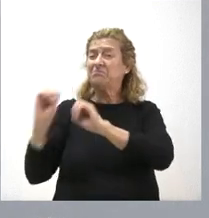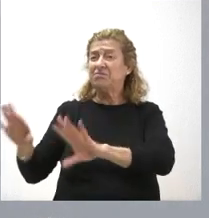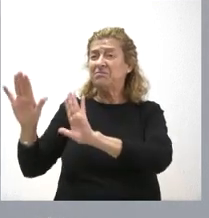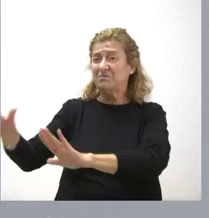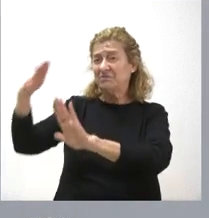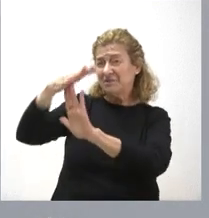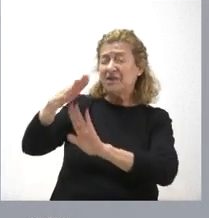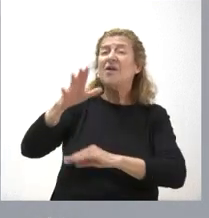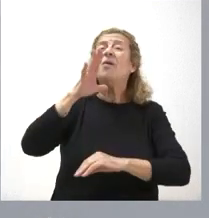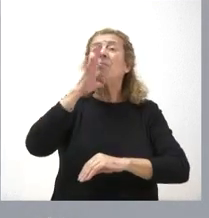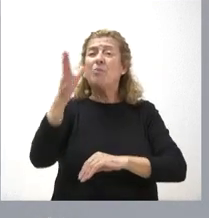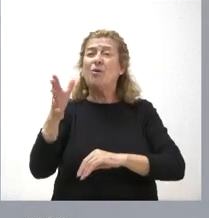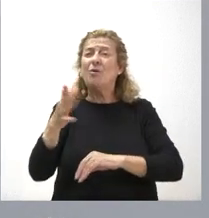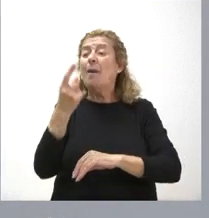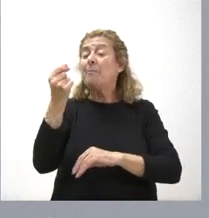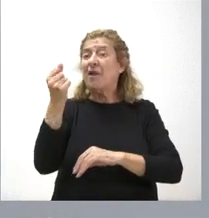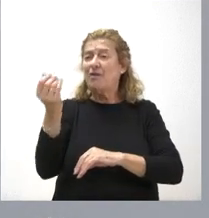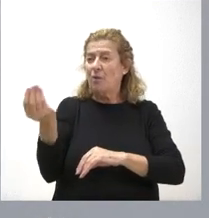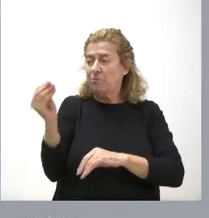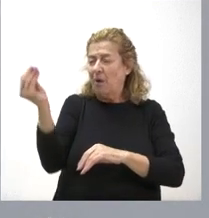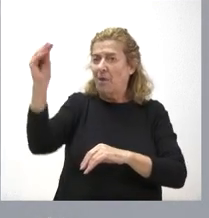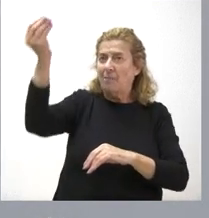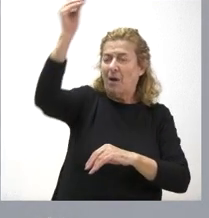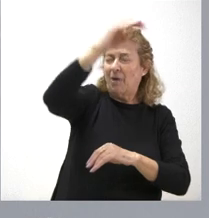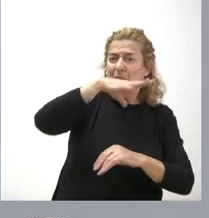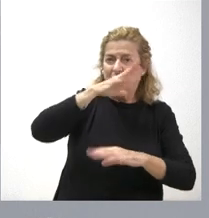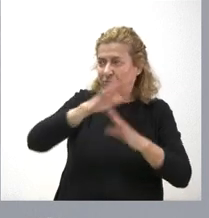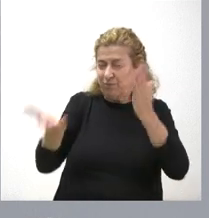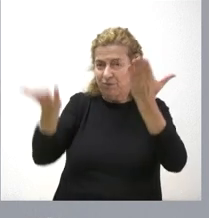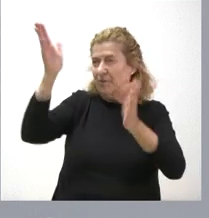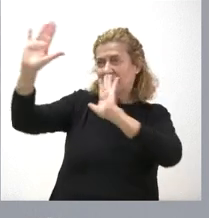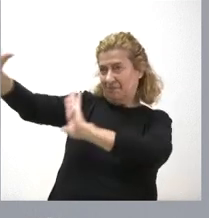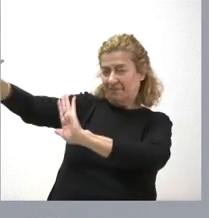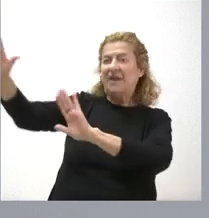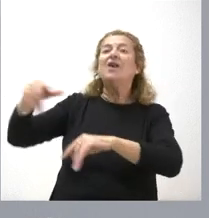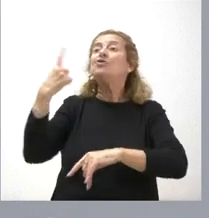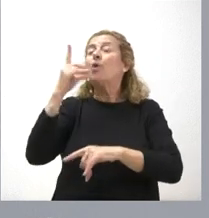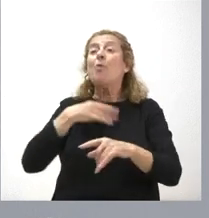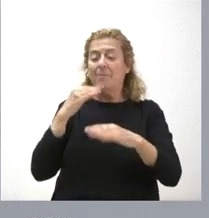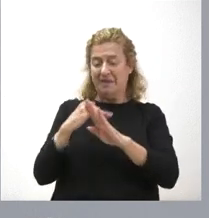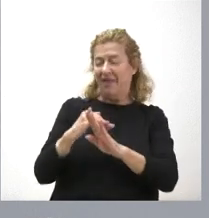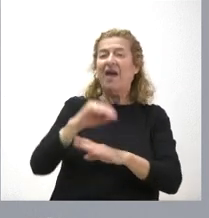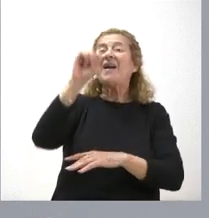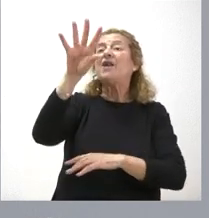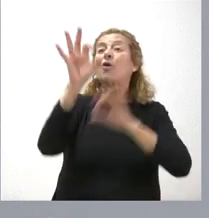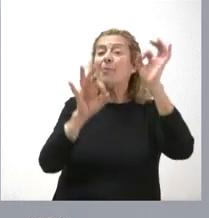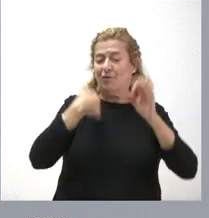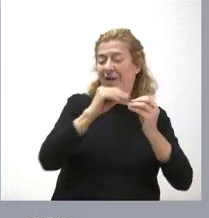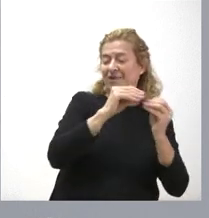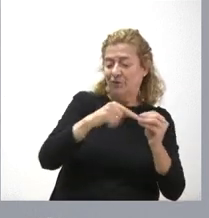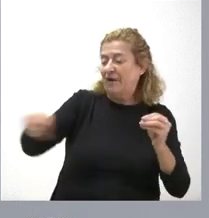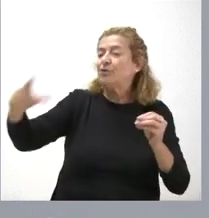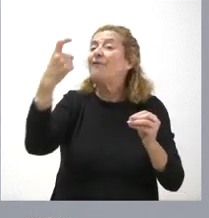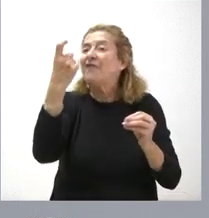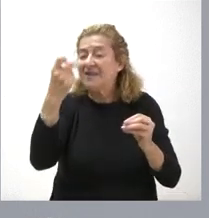consecuencia del incremento de precios en un contexto de alta inflación y que solo se pudo ejecutar en un 14%. Esto va a